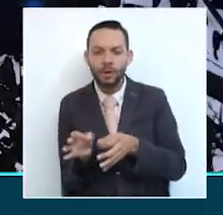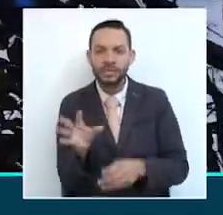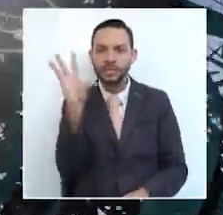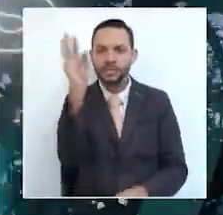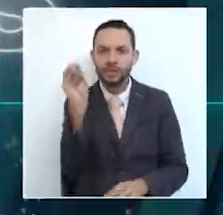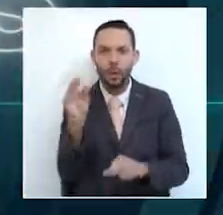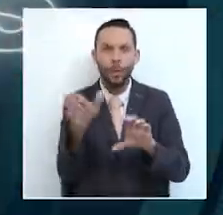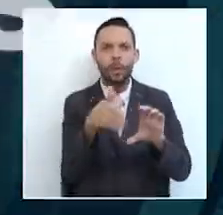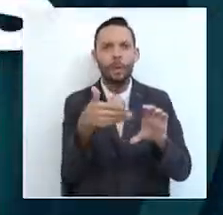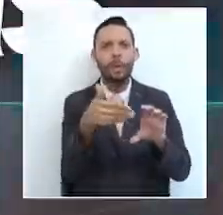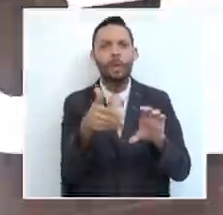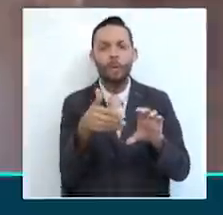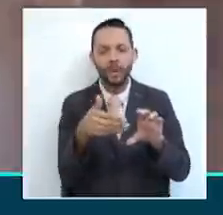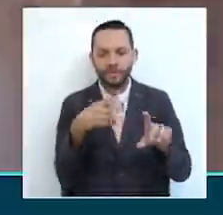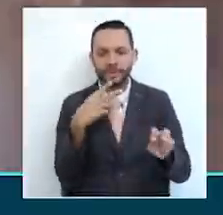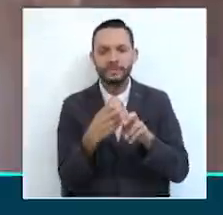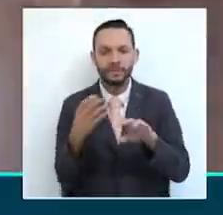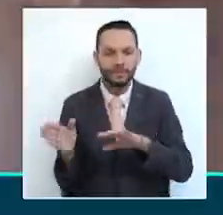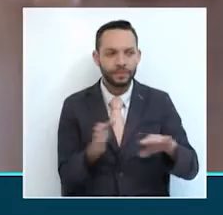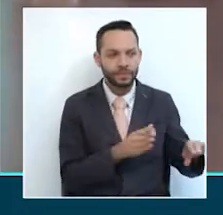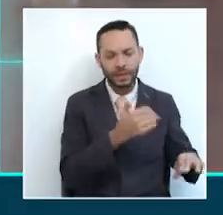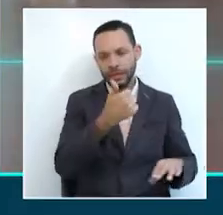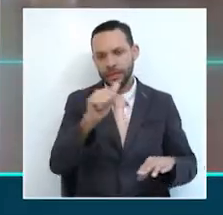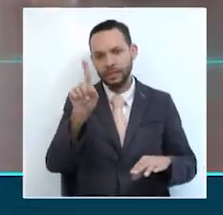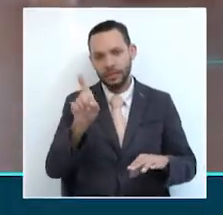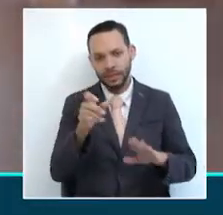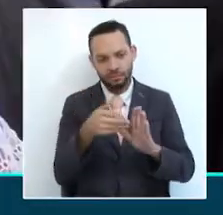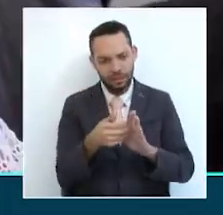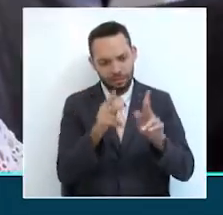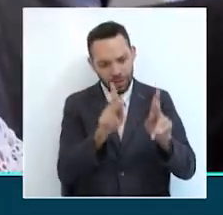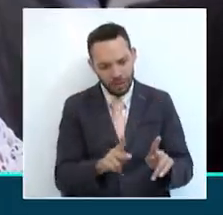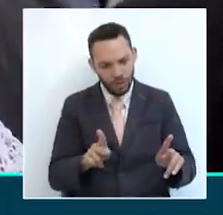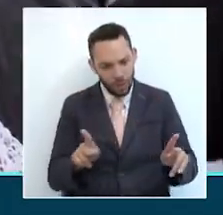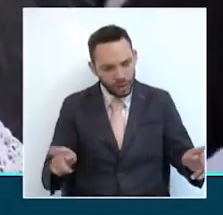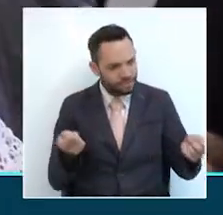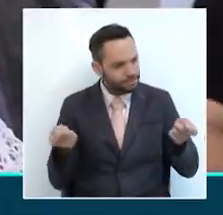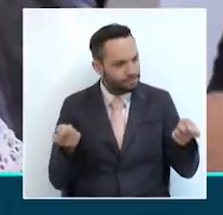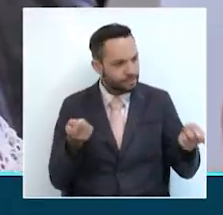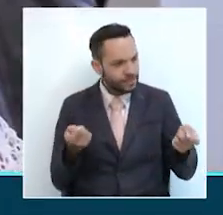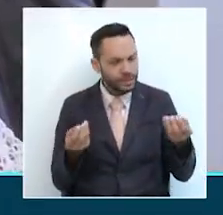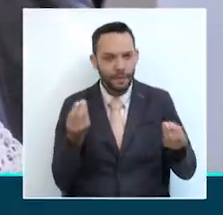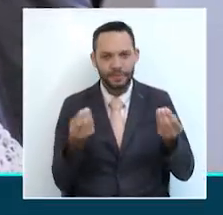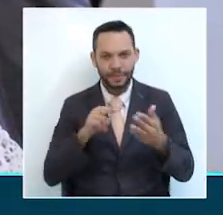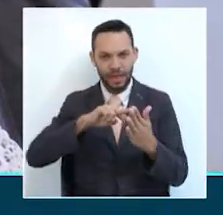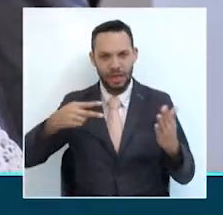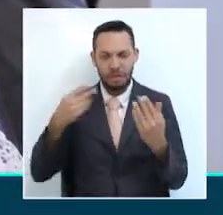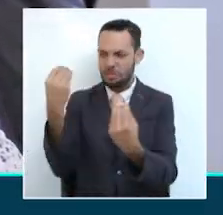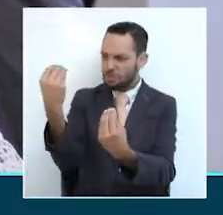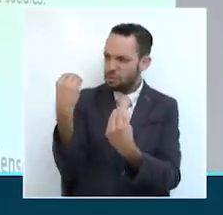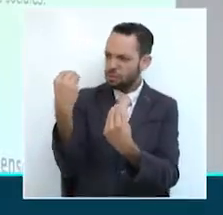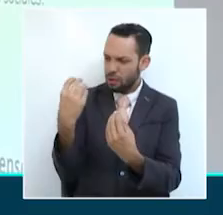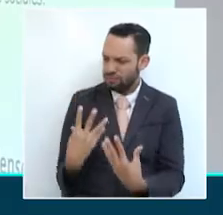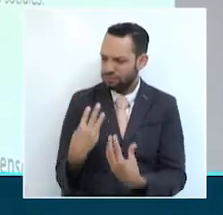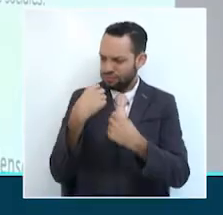seca. Más de 16.000 risaraldenses beneficiados con formación en tecnología hacen parte